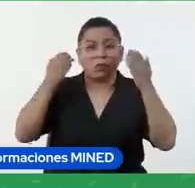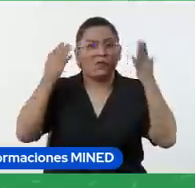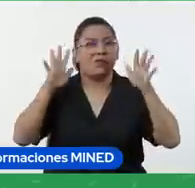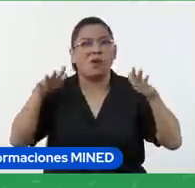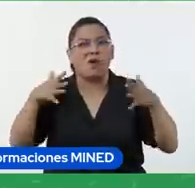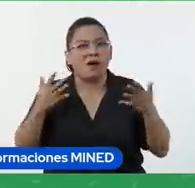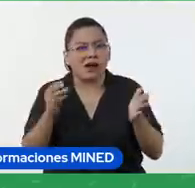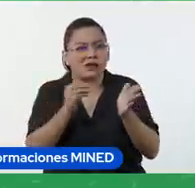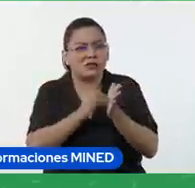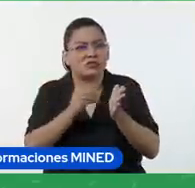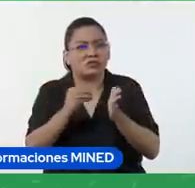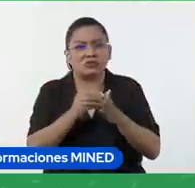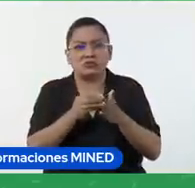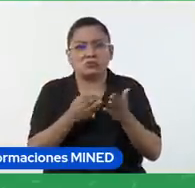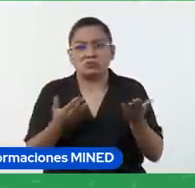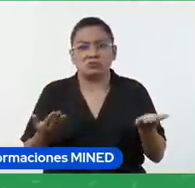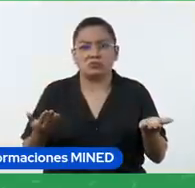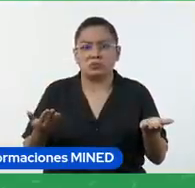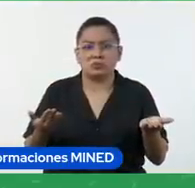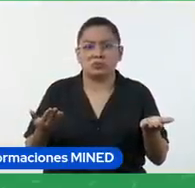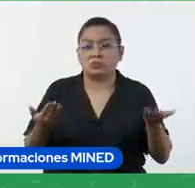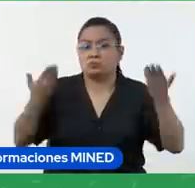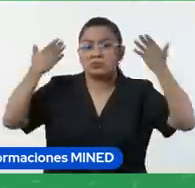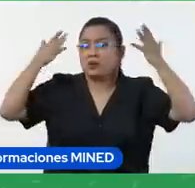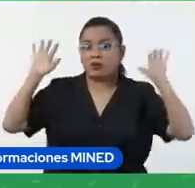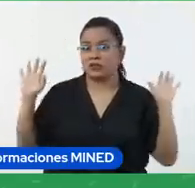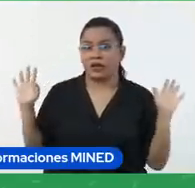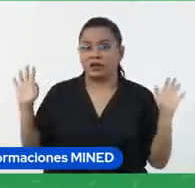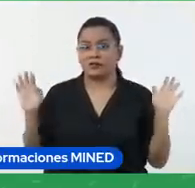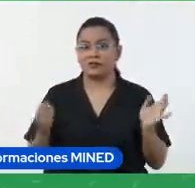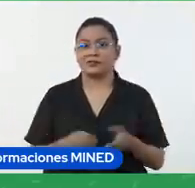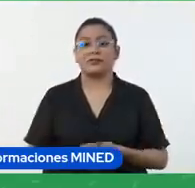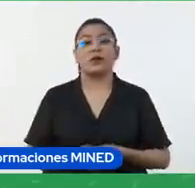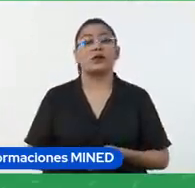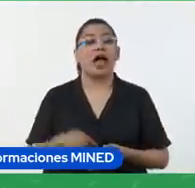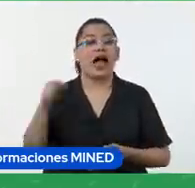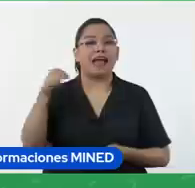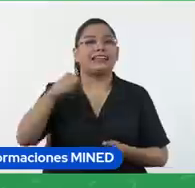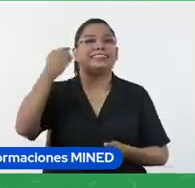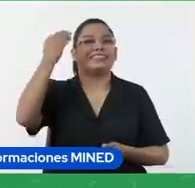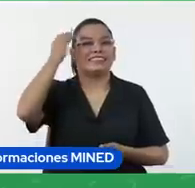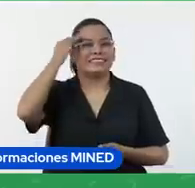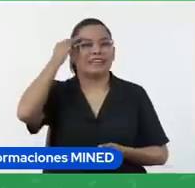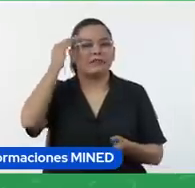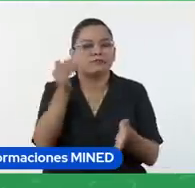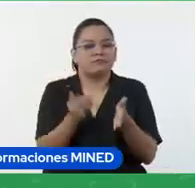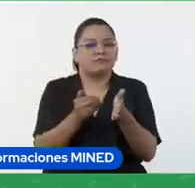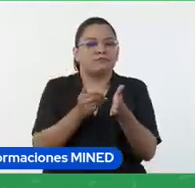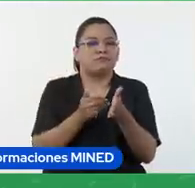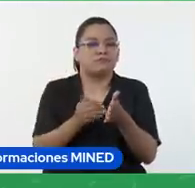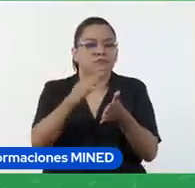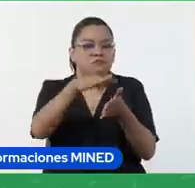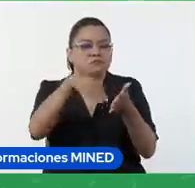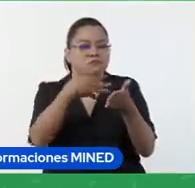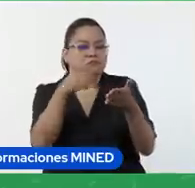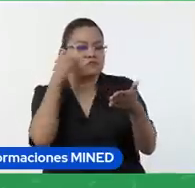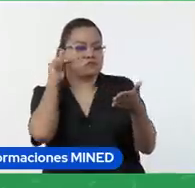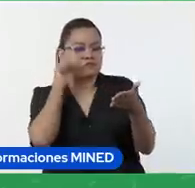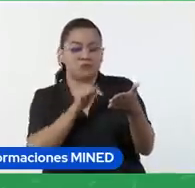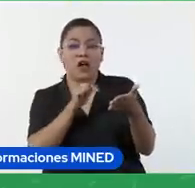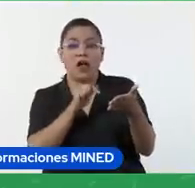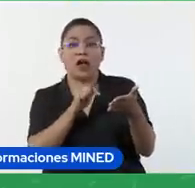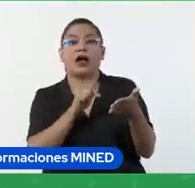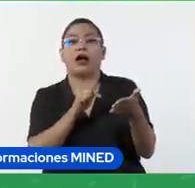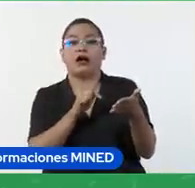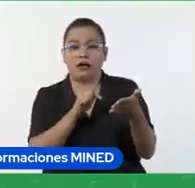obtuvieron el puntaje o la calificación que tuvieron. No, aquí van a saberlo desde el inicio y se intenta que sea lo más